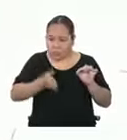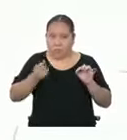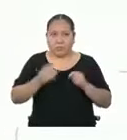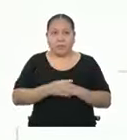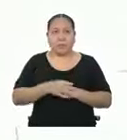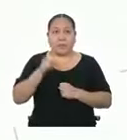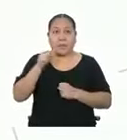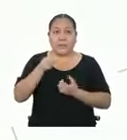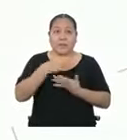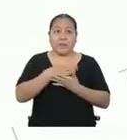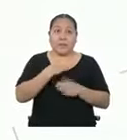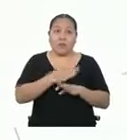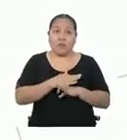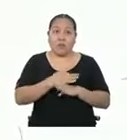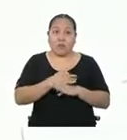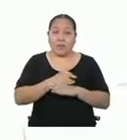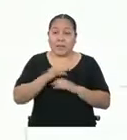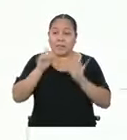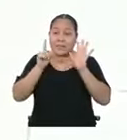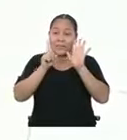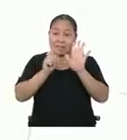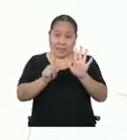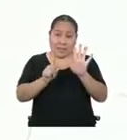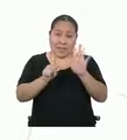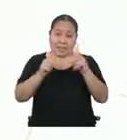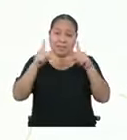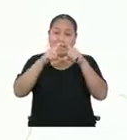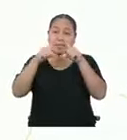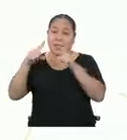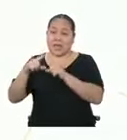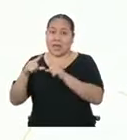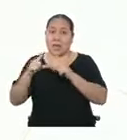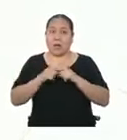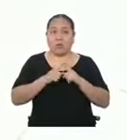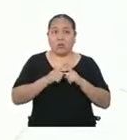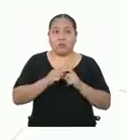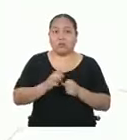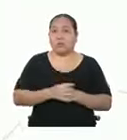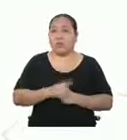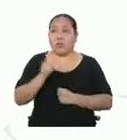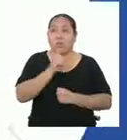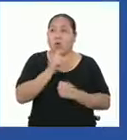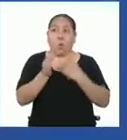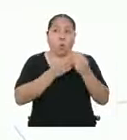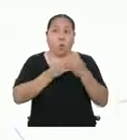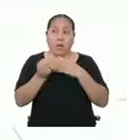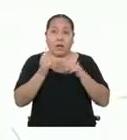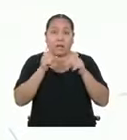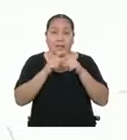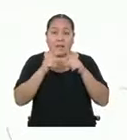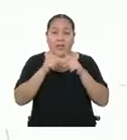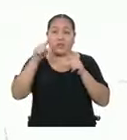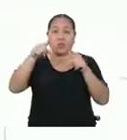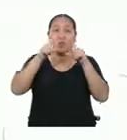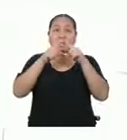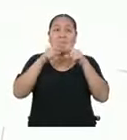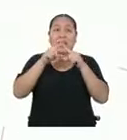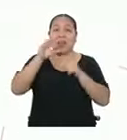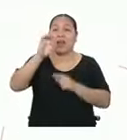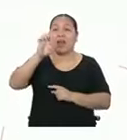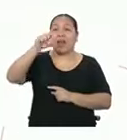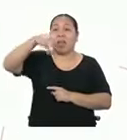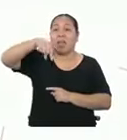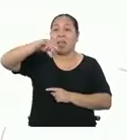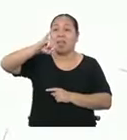De esa manera se forman seis triángulos, por cierto. Y no cualquier tipo de triángulos. Se trata de triángulos